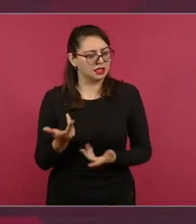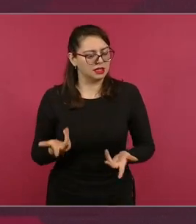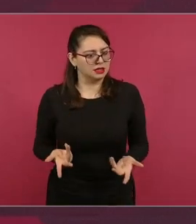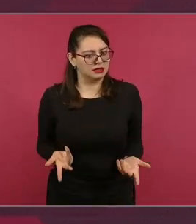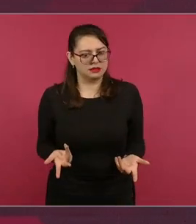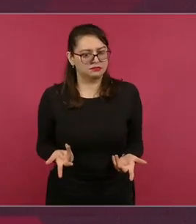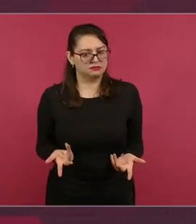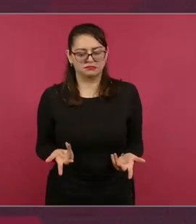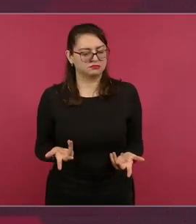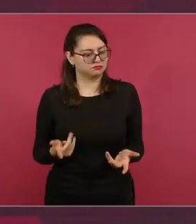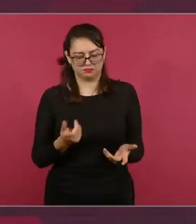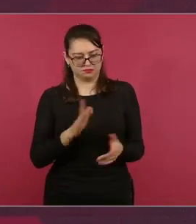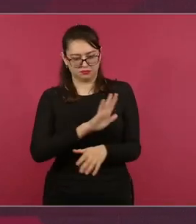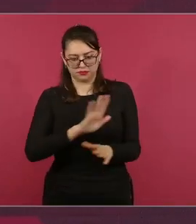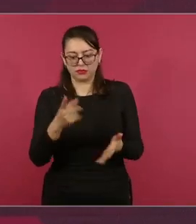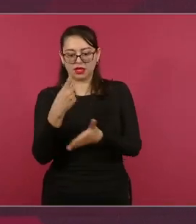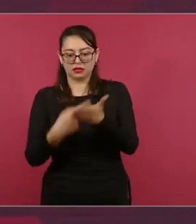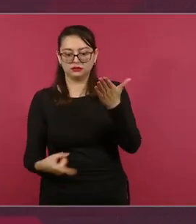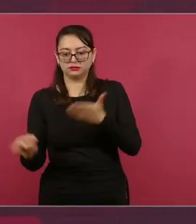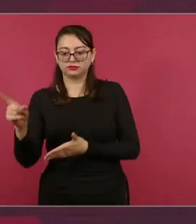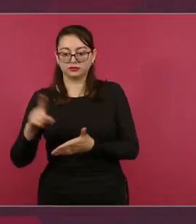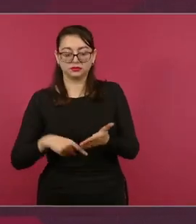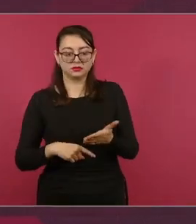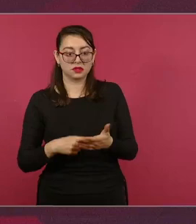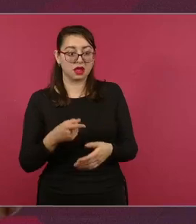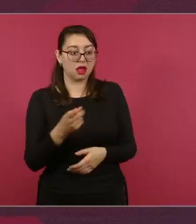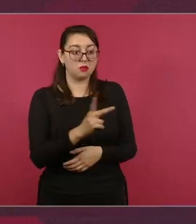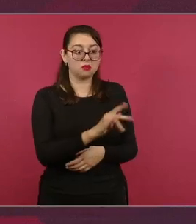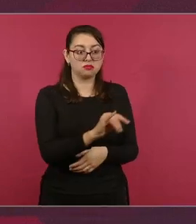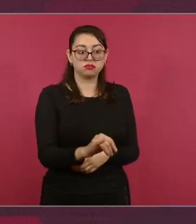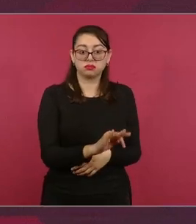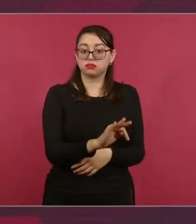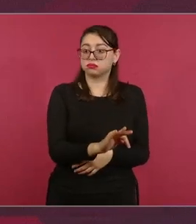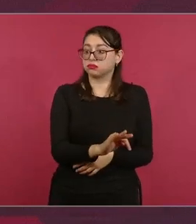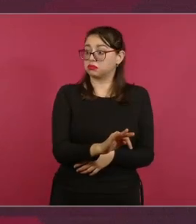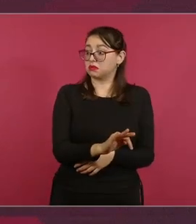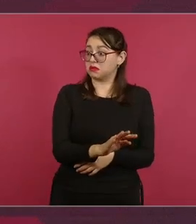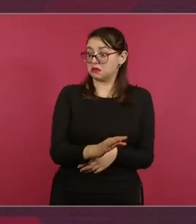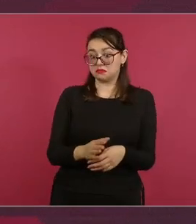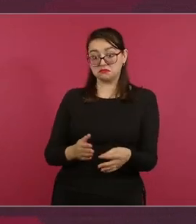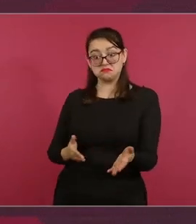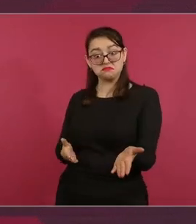¿cómo es que van ahora que a alegar